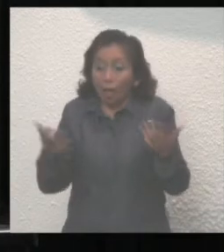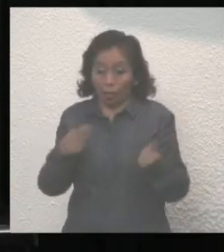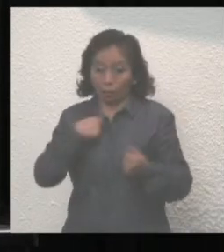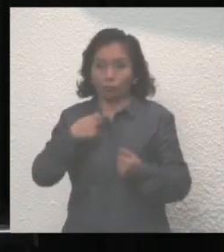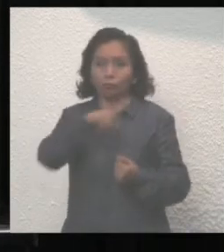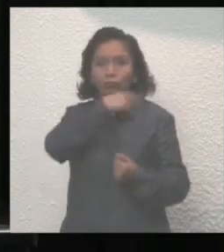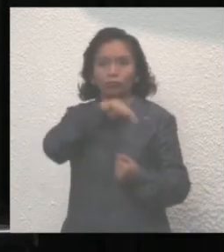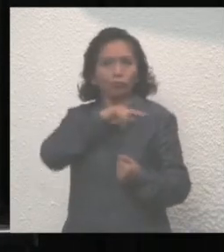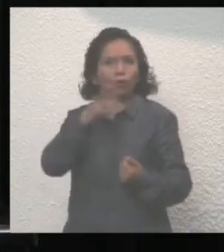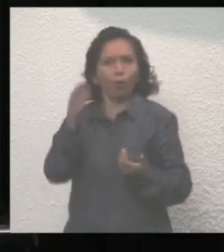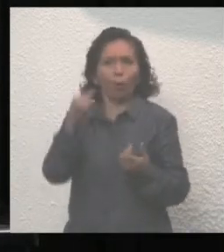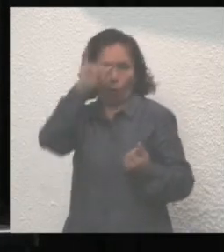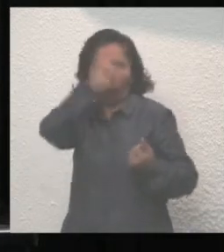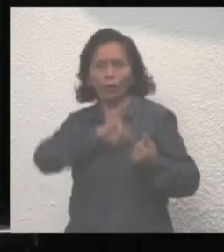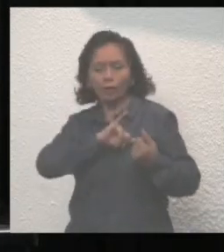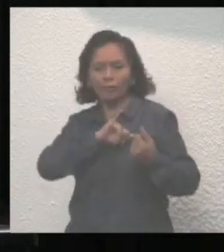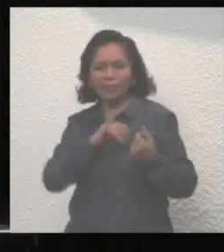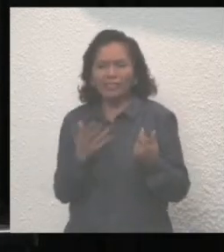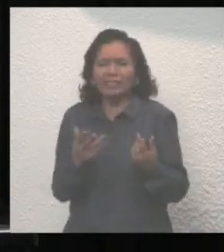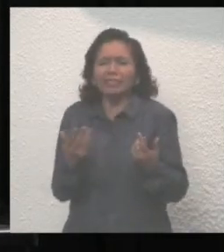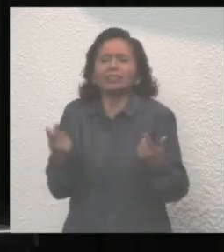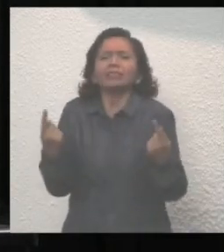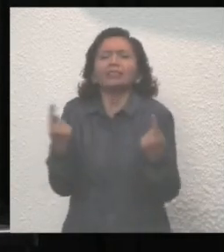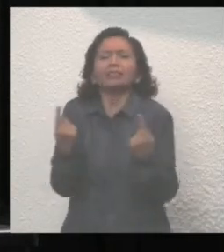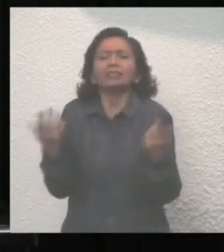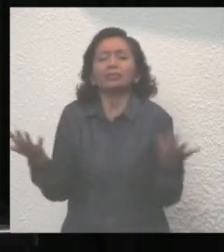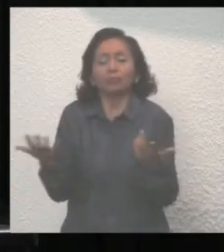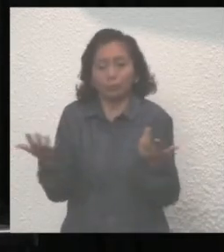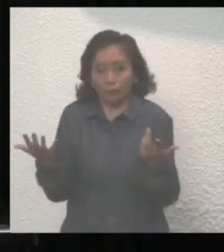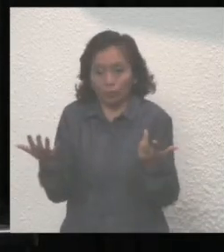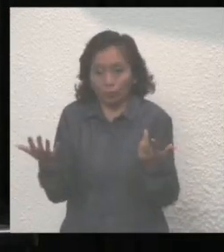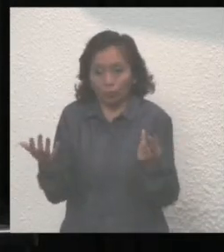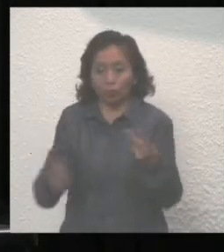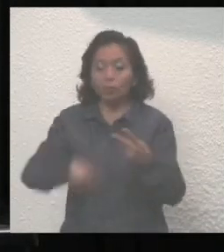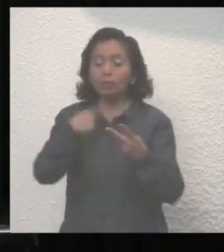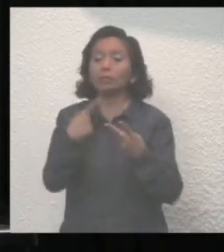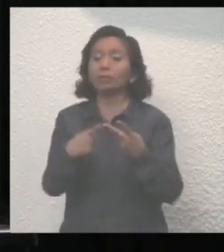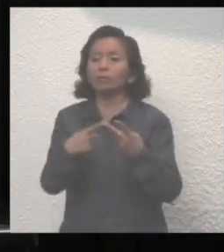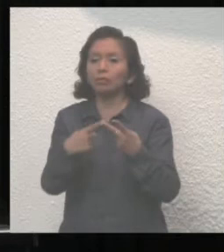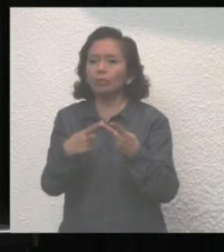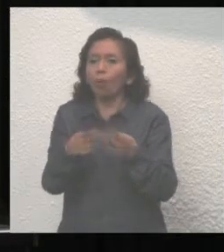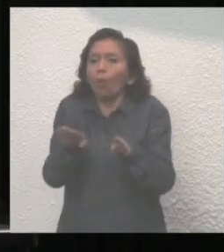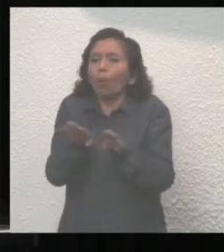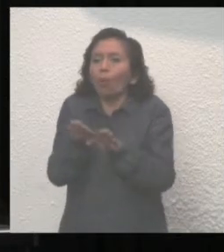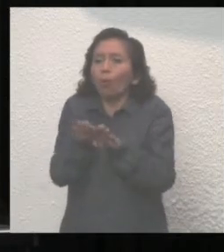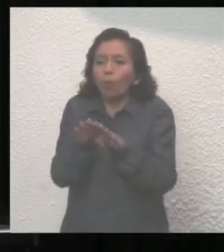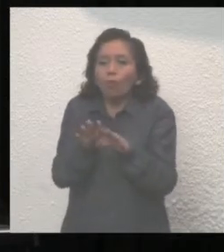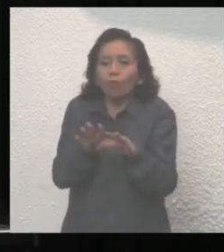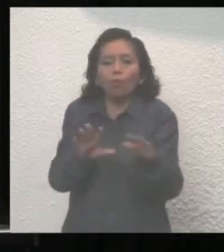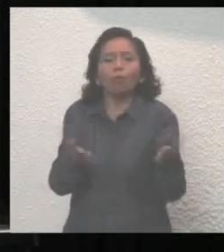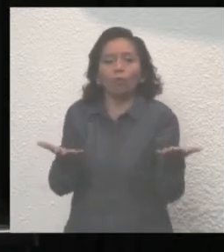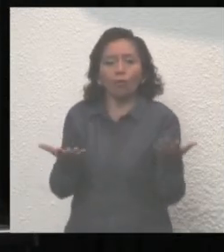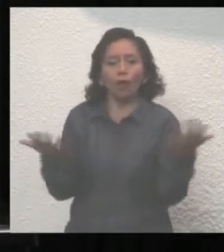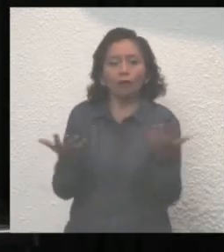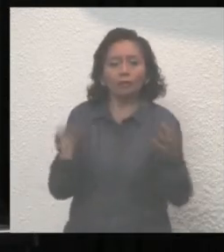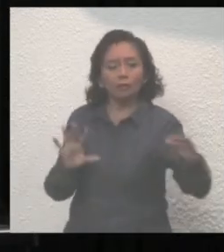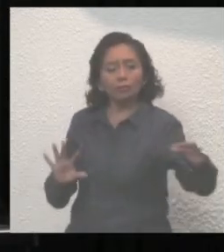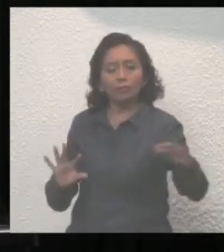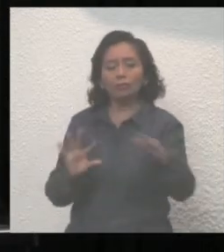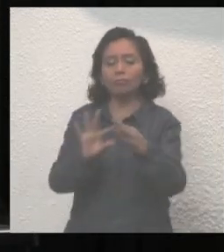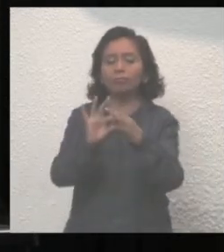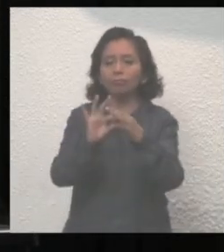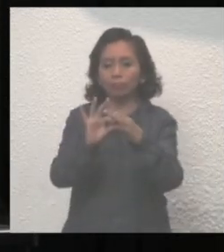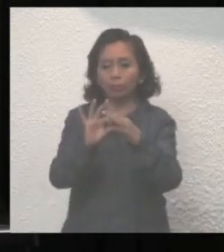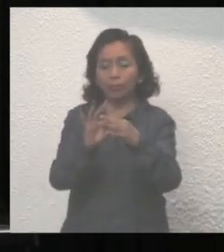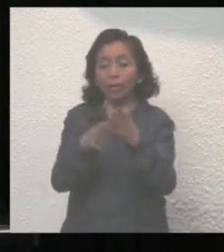frente en la toma de decisiones? ¿Y cómo podemos sumarnos todos a un esfuerzo para hacer